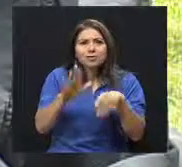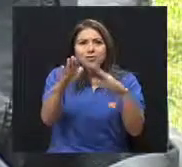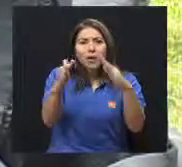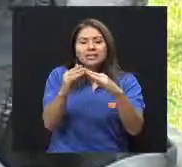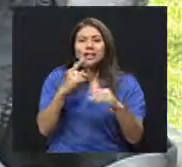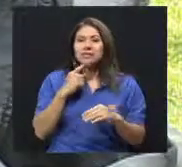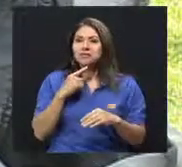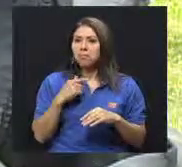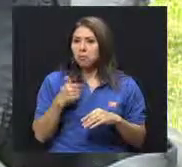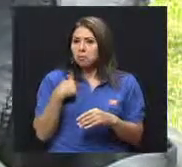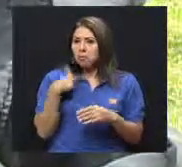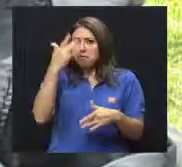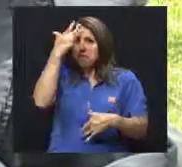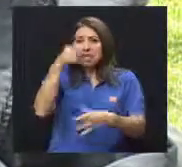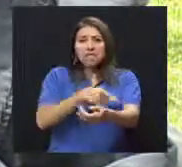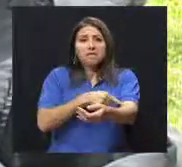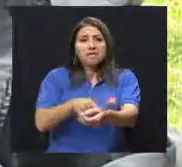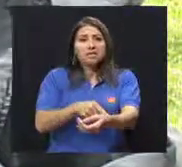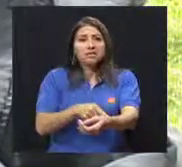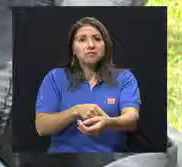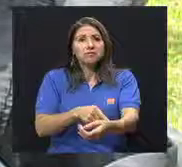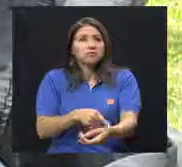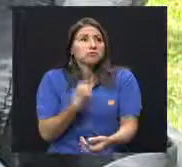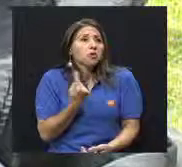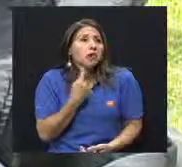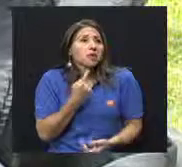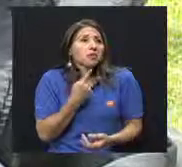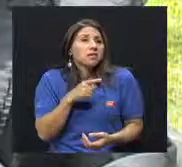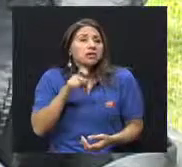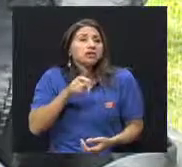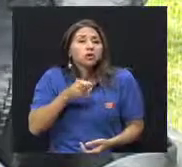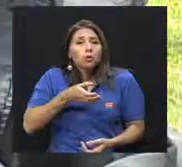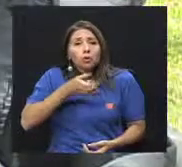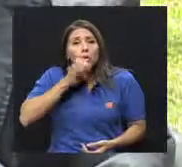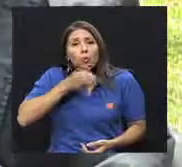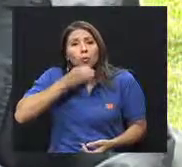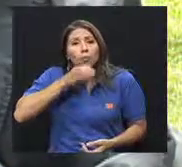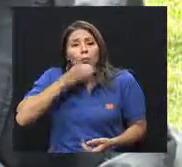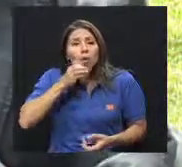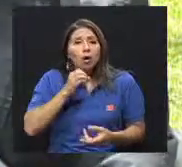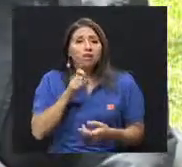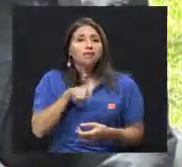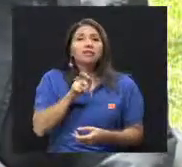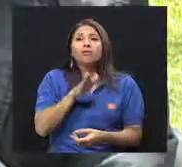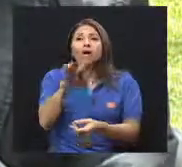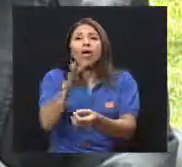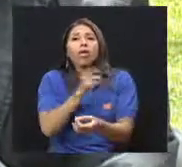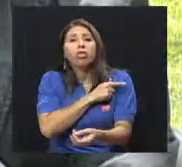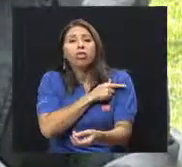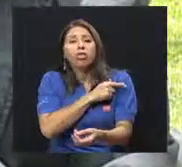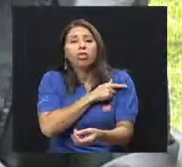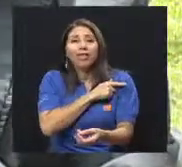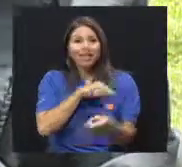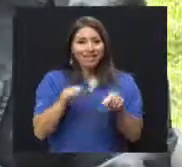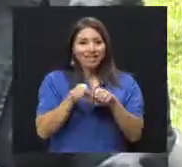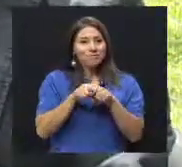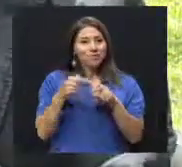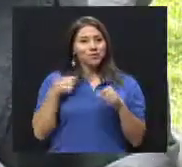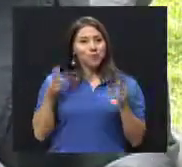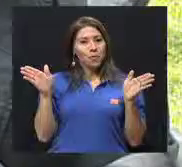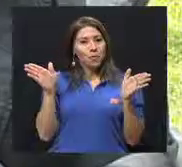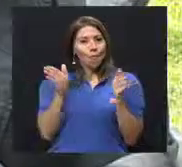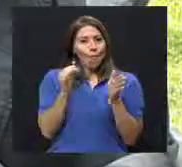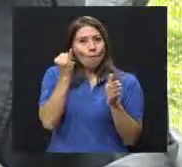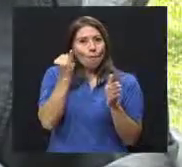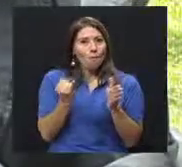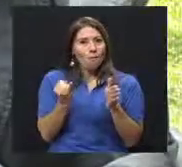tengo diabetes, pierdo peso. Lo único que es que voy a tener que orinar más y tomar más agua. Podría pensar una persona. ¿Por qué